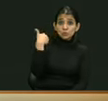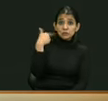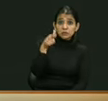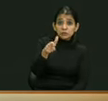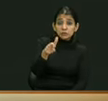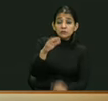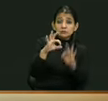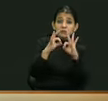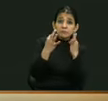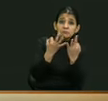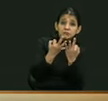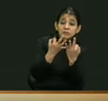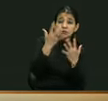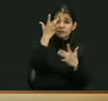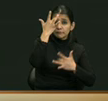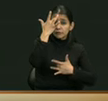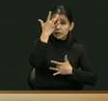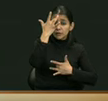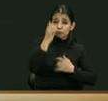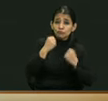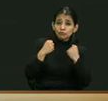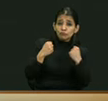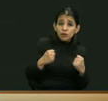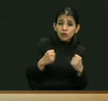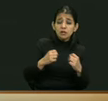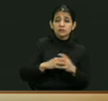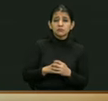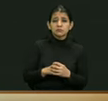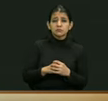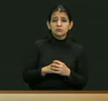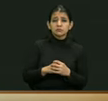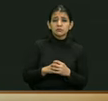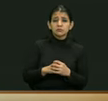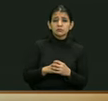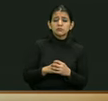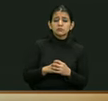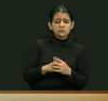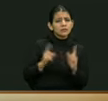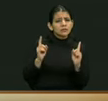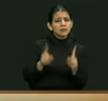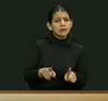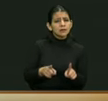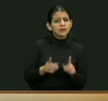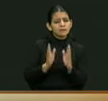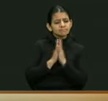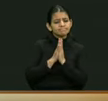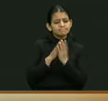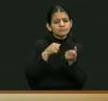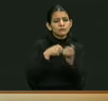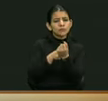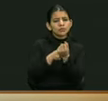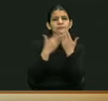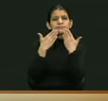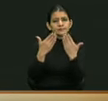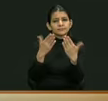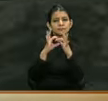catastrófico, tenemos que darle el apoyo. Muchas gracias, compañeros.